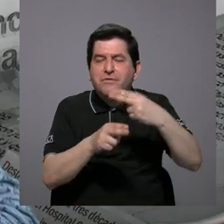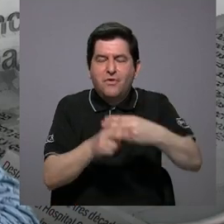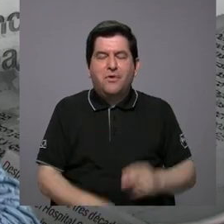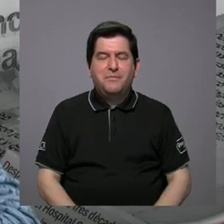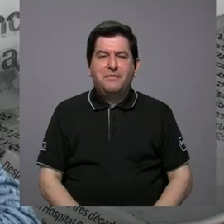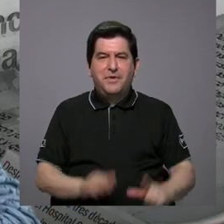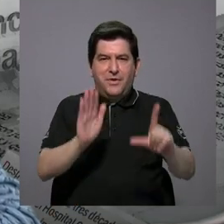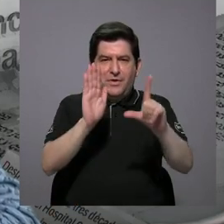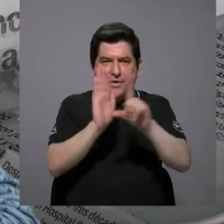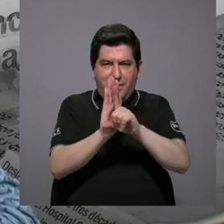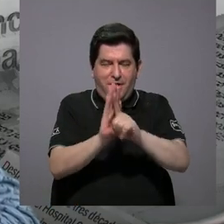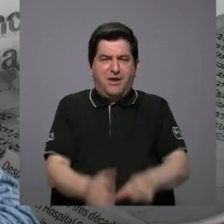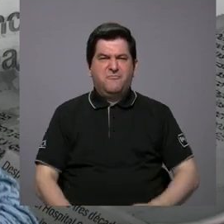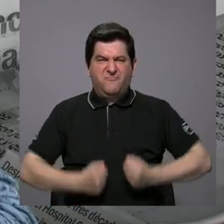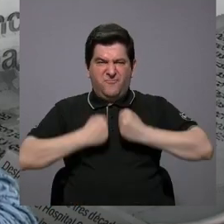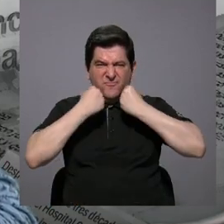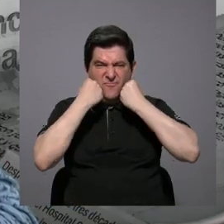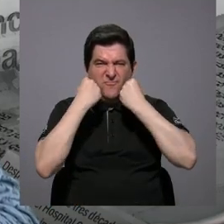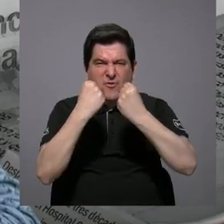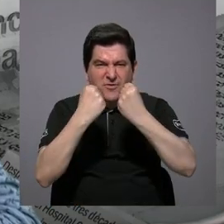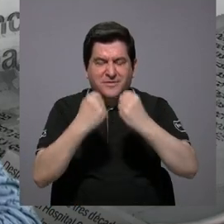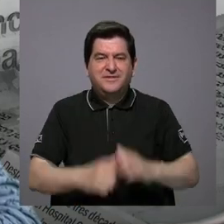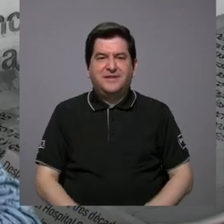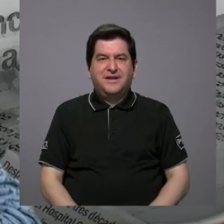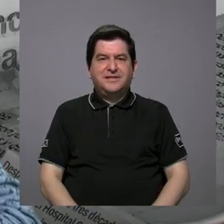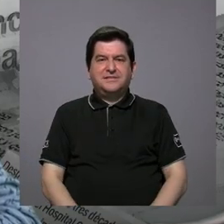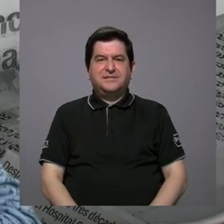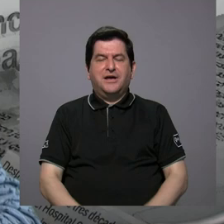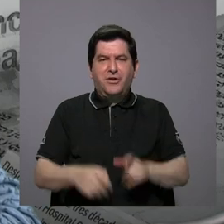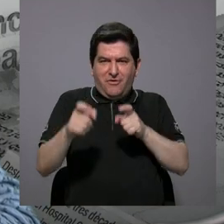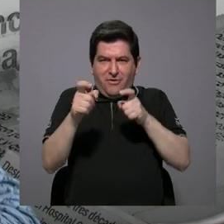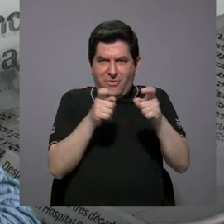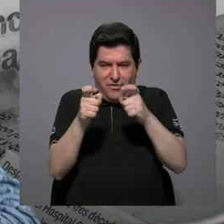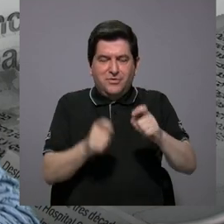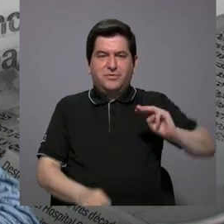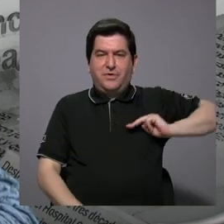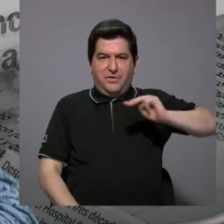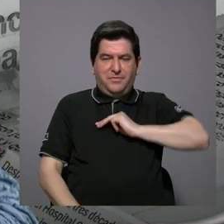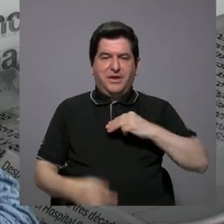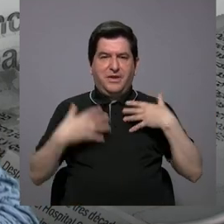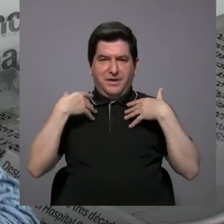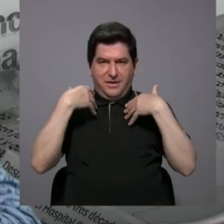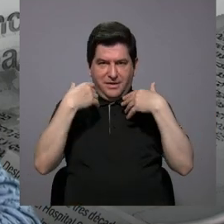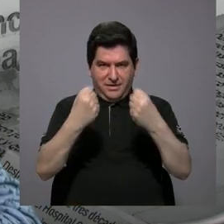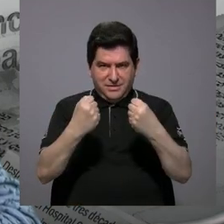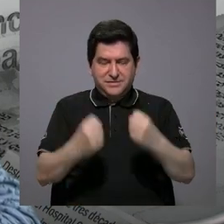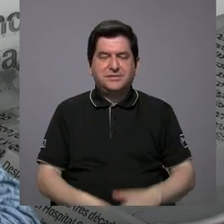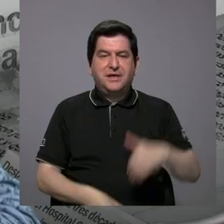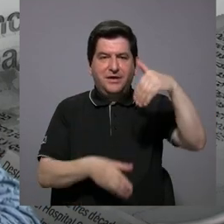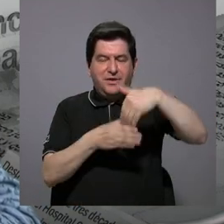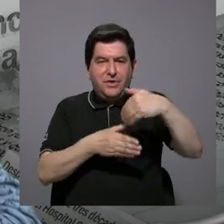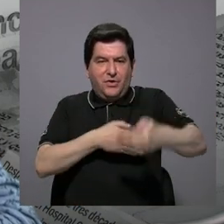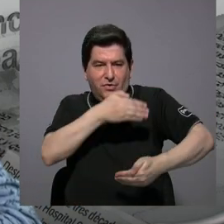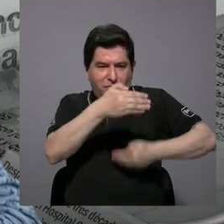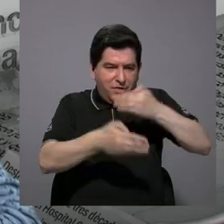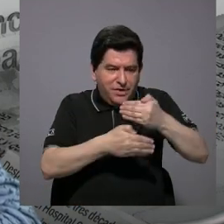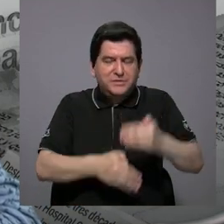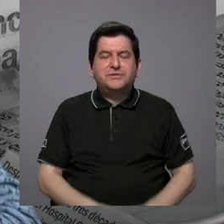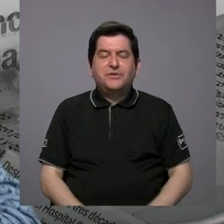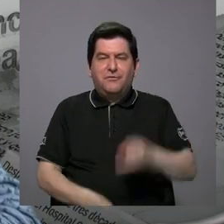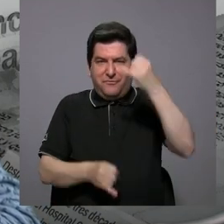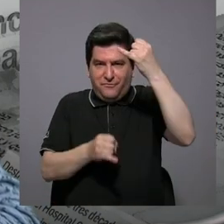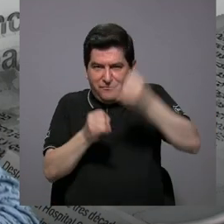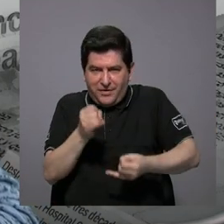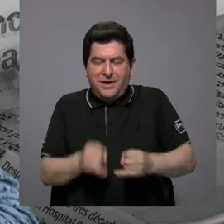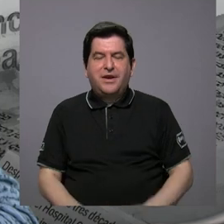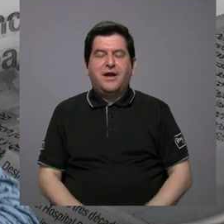nombre de Ley para el Fortalecimiento de la Rectoría del Ministerio de Salud en la gestión y disposición